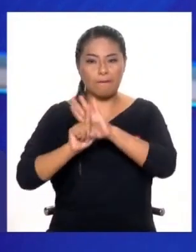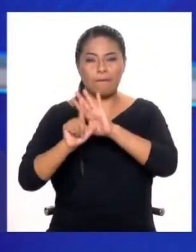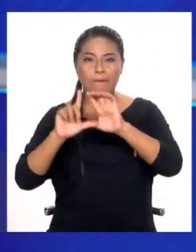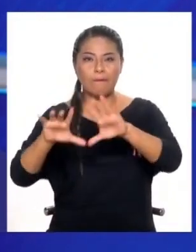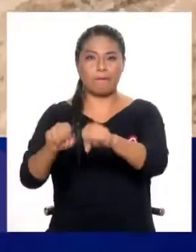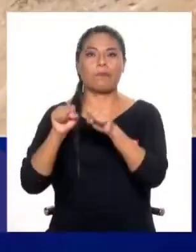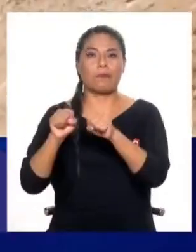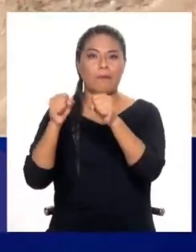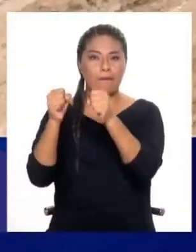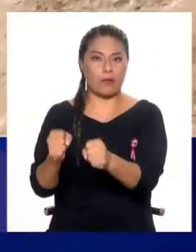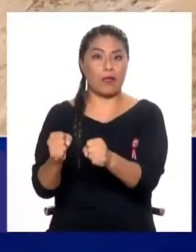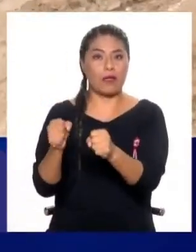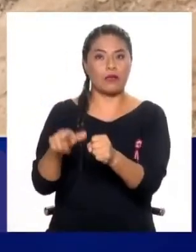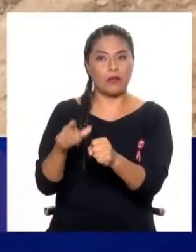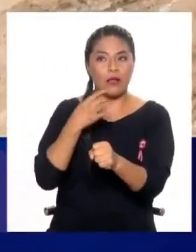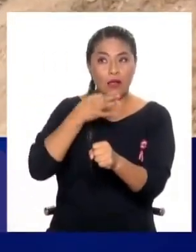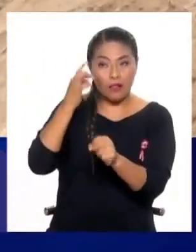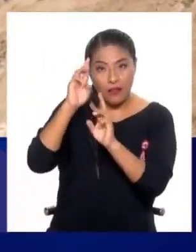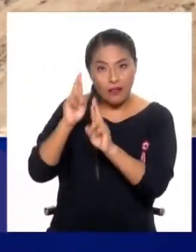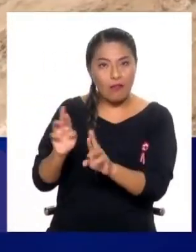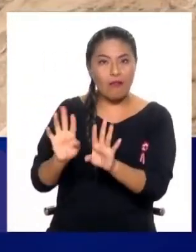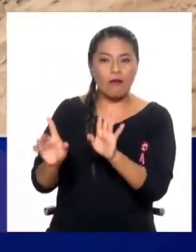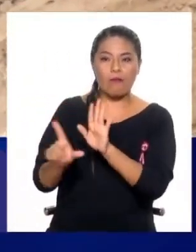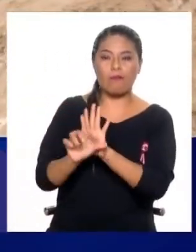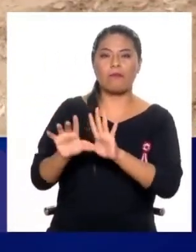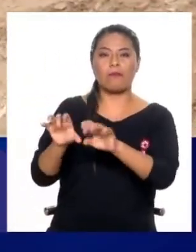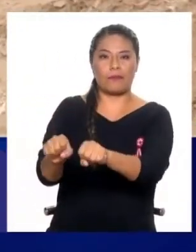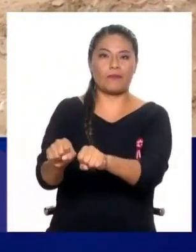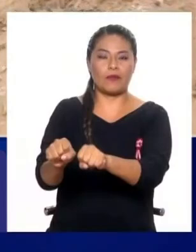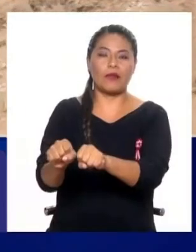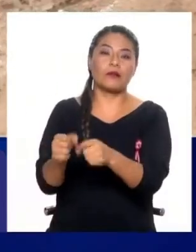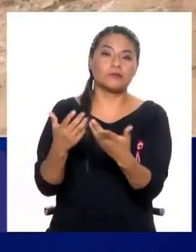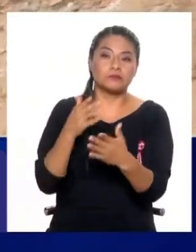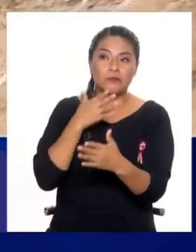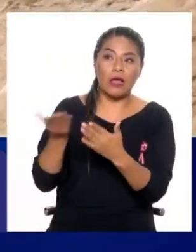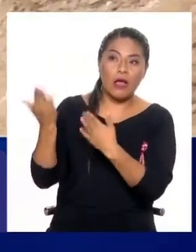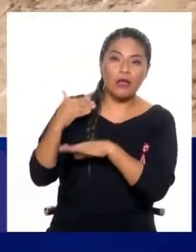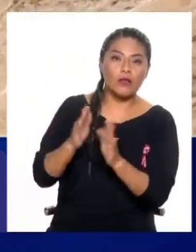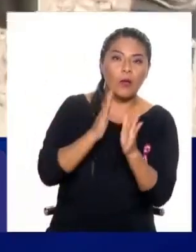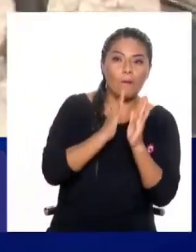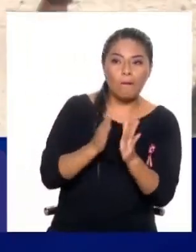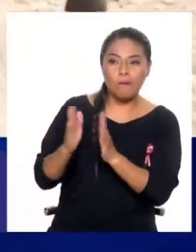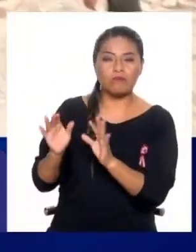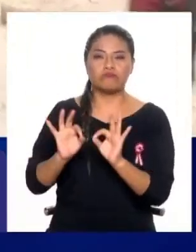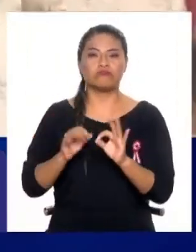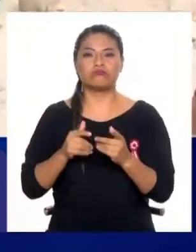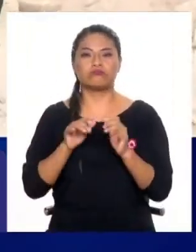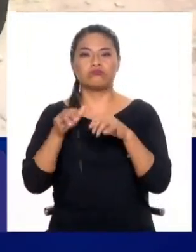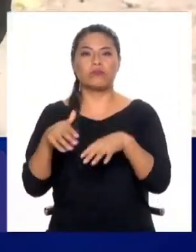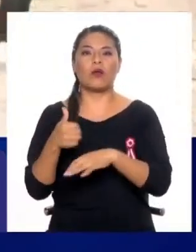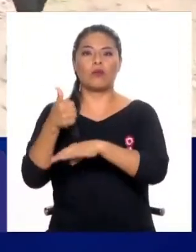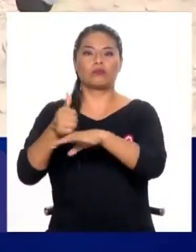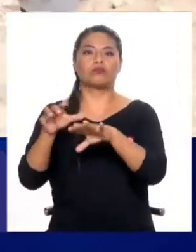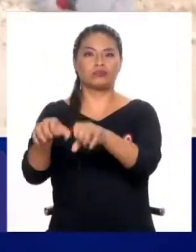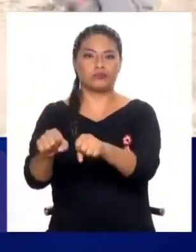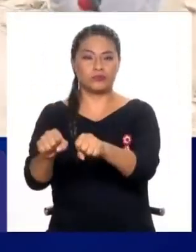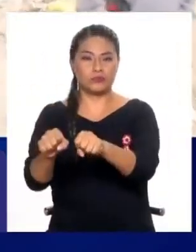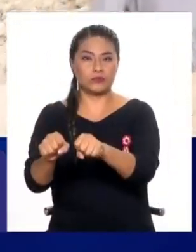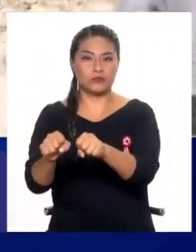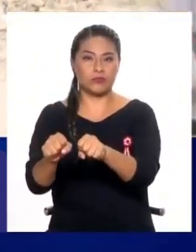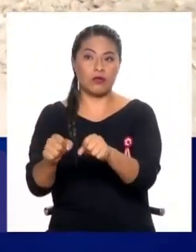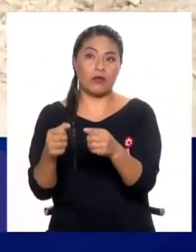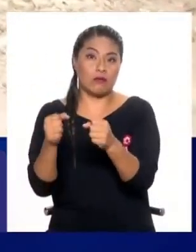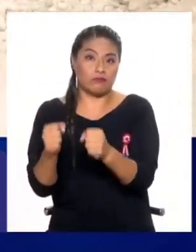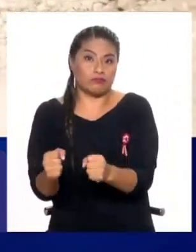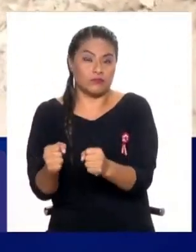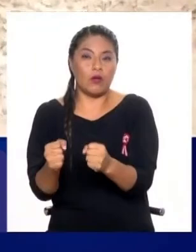tomado por invasiones, ha sido urbanizado de manera ilegal, sin pasar por los procedimientos que corresponden, o ha sido simplemente loteado,